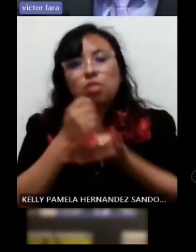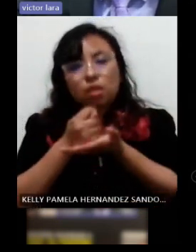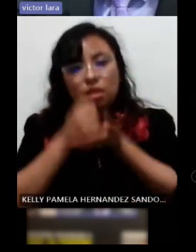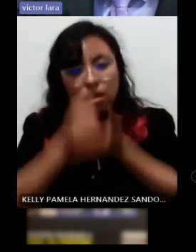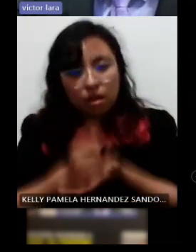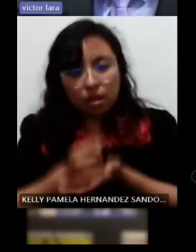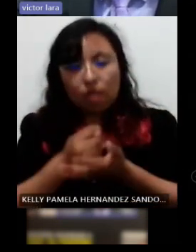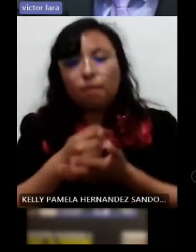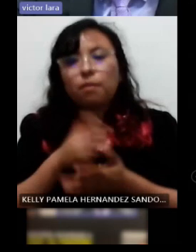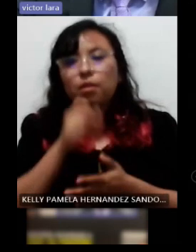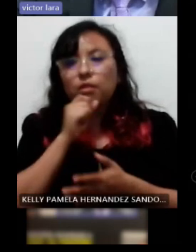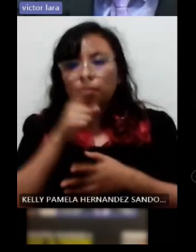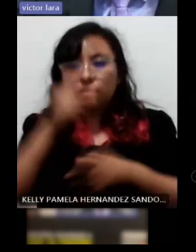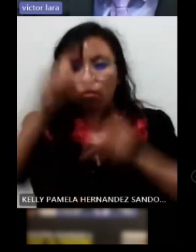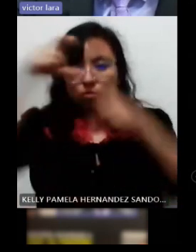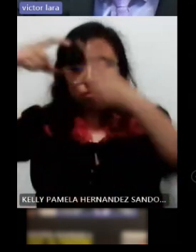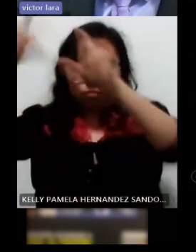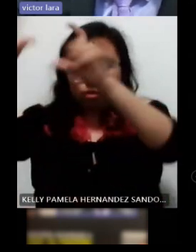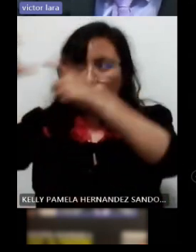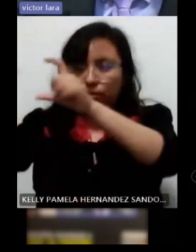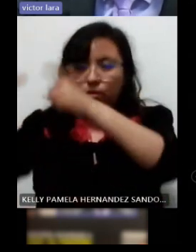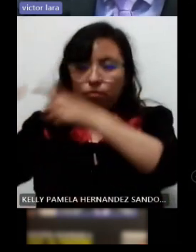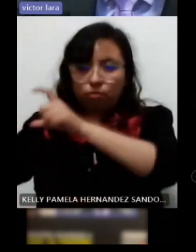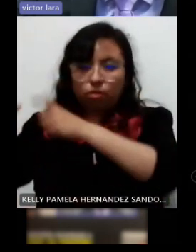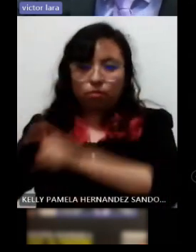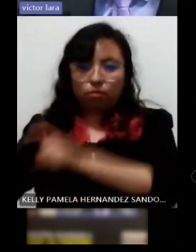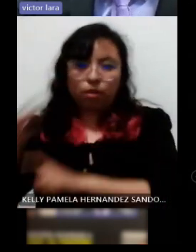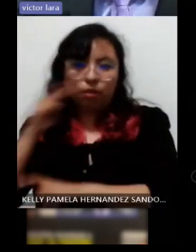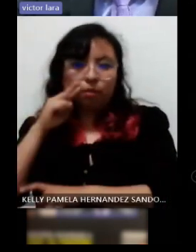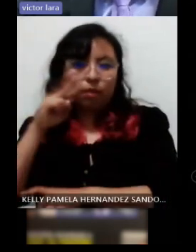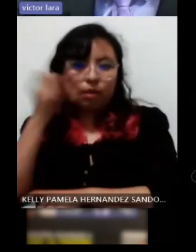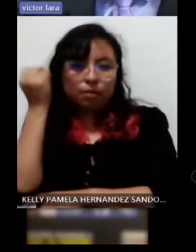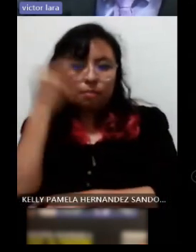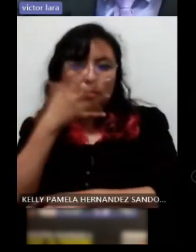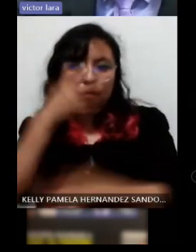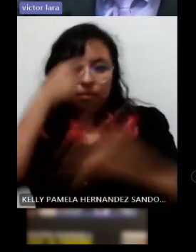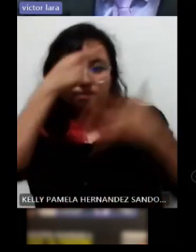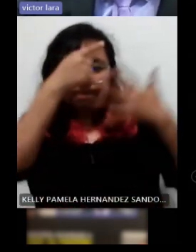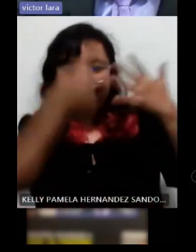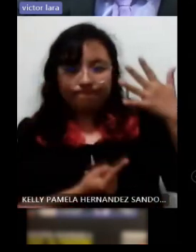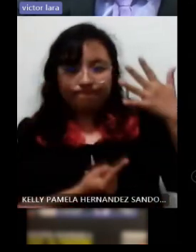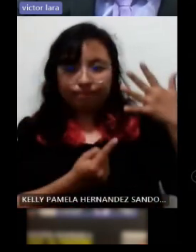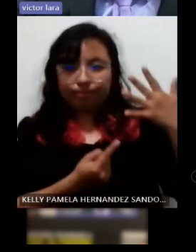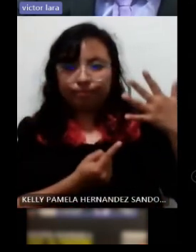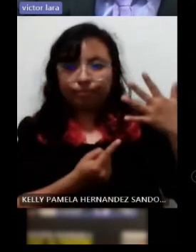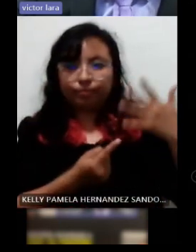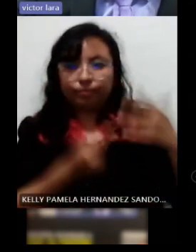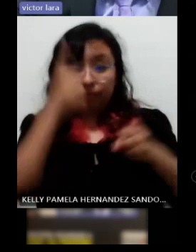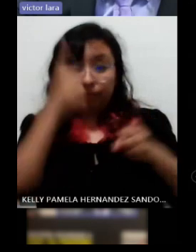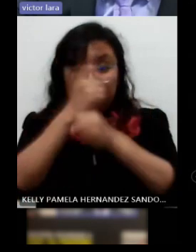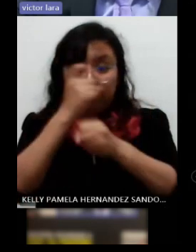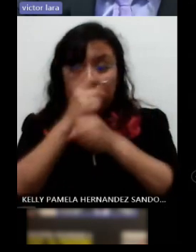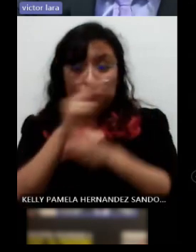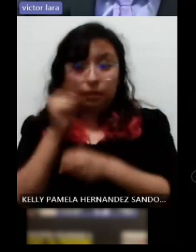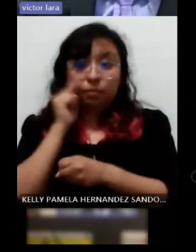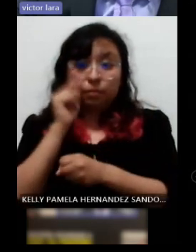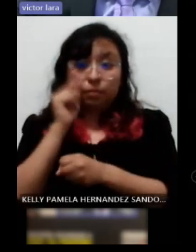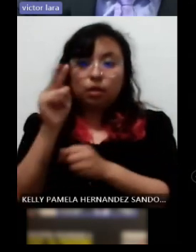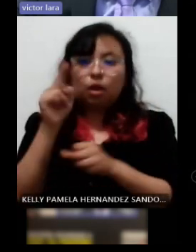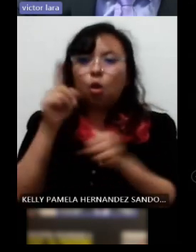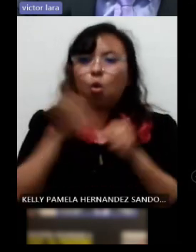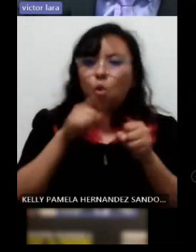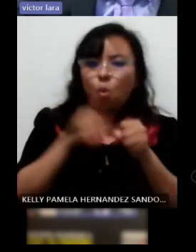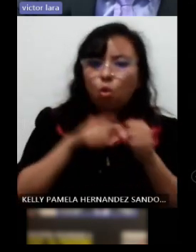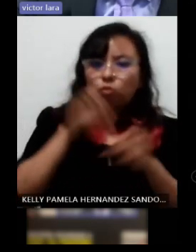lado derecho de cada gráfico de cada enunciado vienen unas imágenes en la parte de estimulación hay un cuarto sensorial que